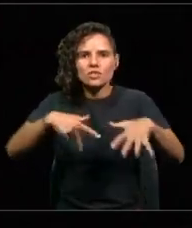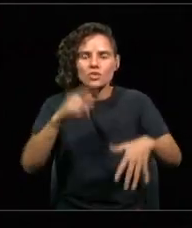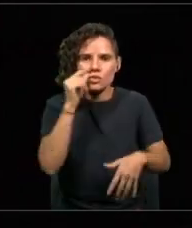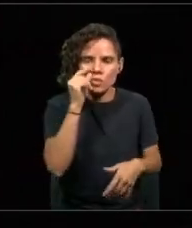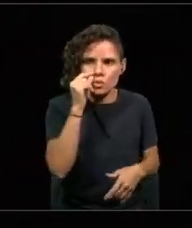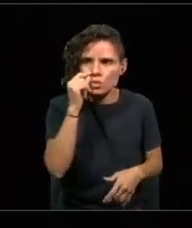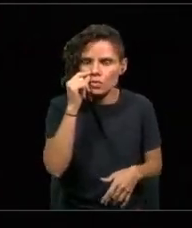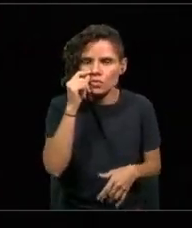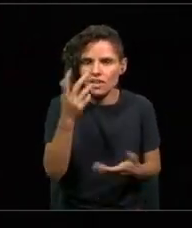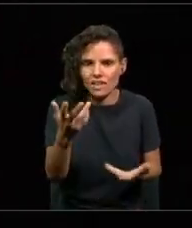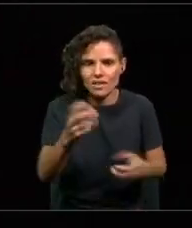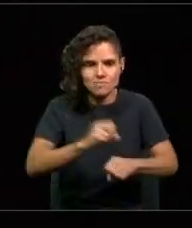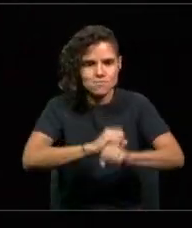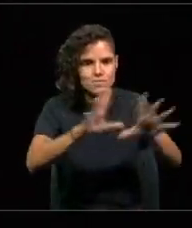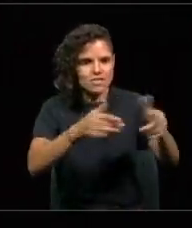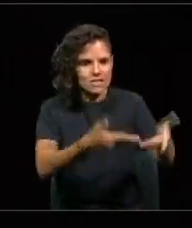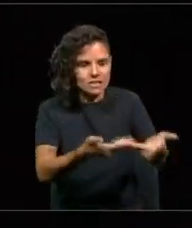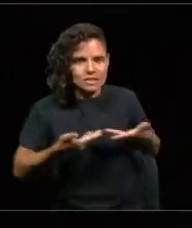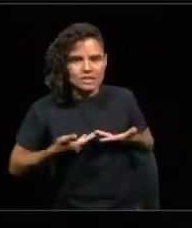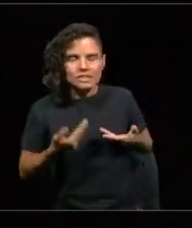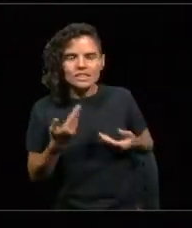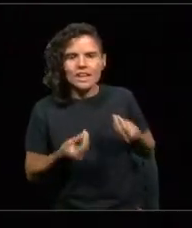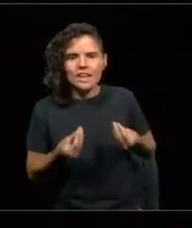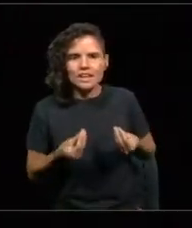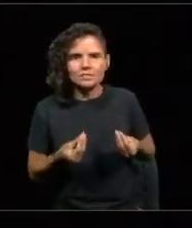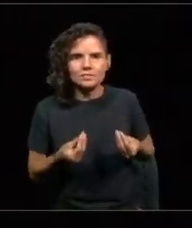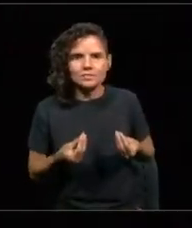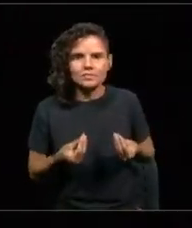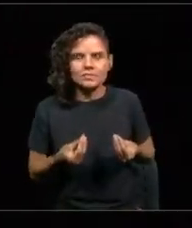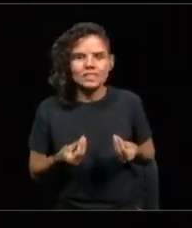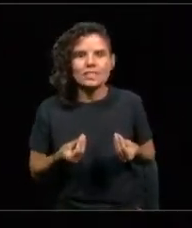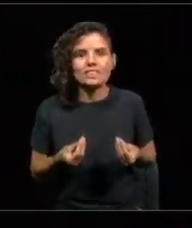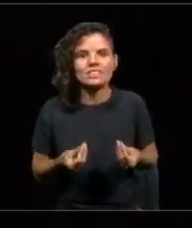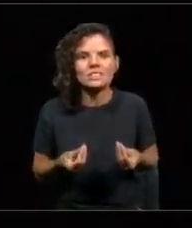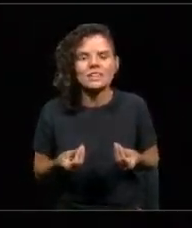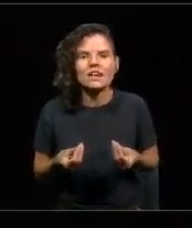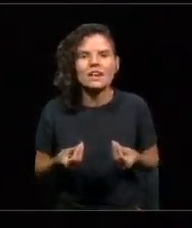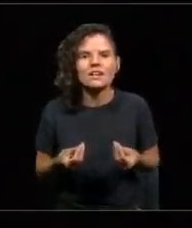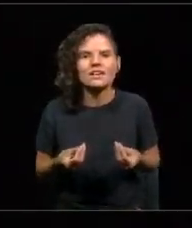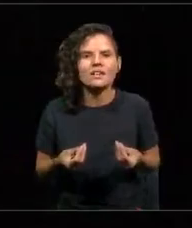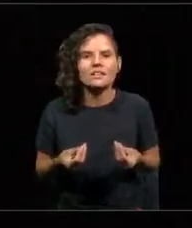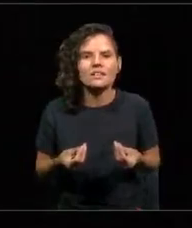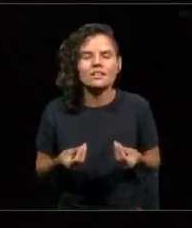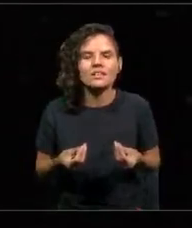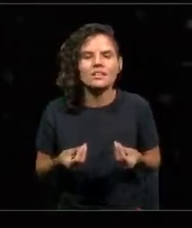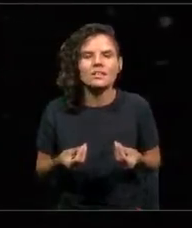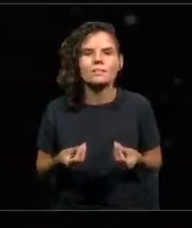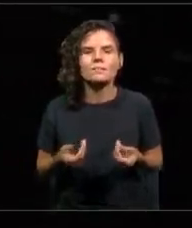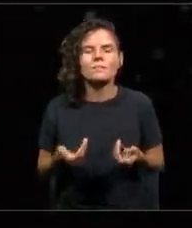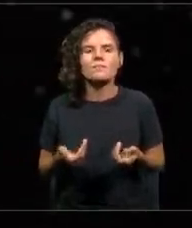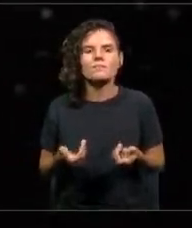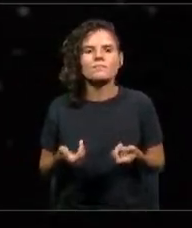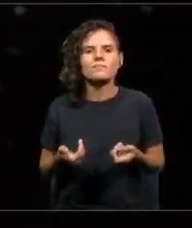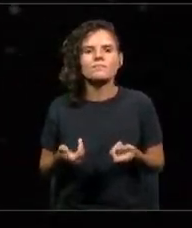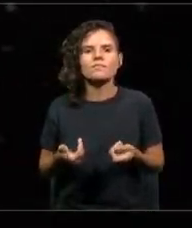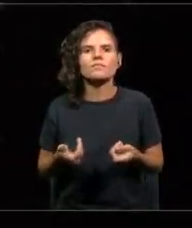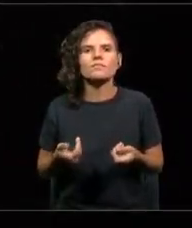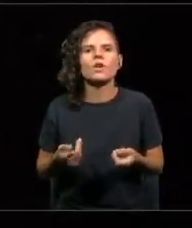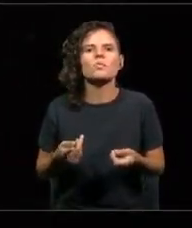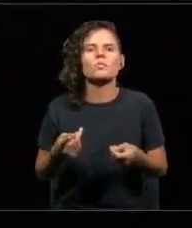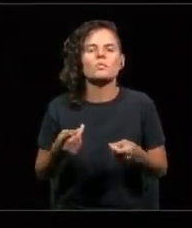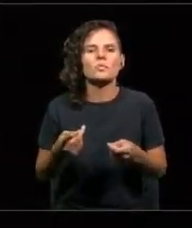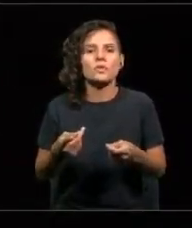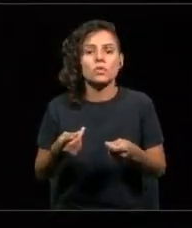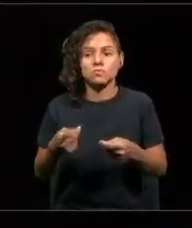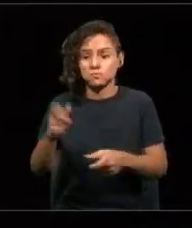octubre, es que precisamente cuando no tenemos estructuras intermedias contribuyendo a los debates del desafío de nuestros países,